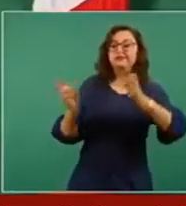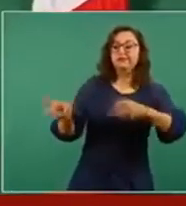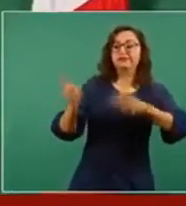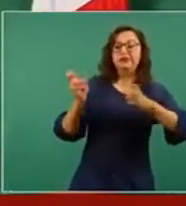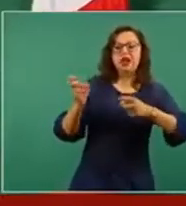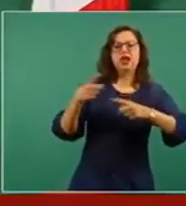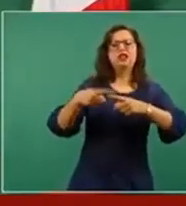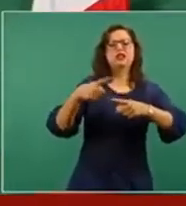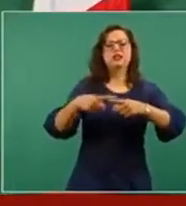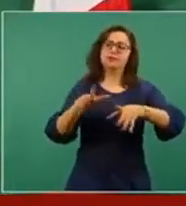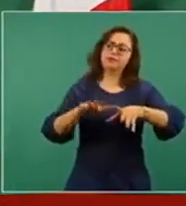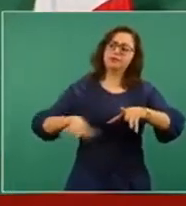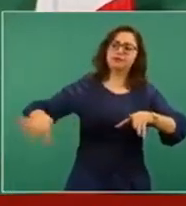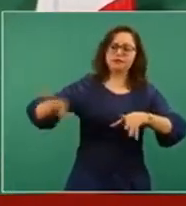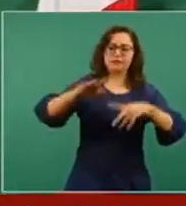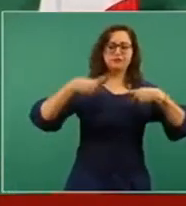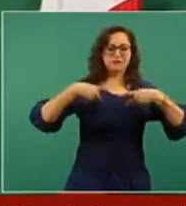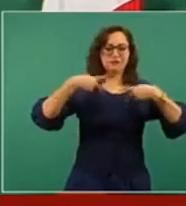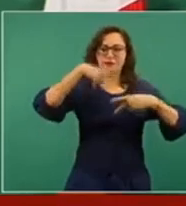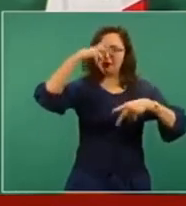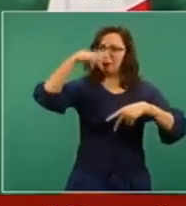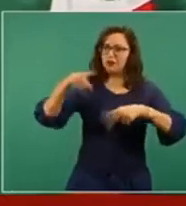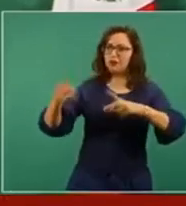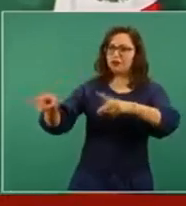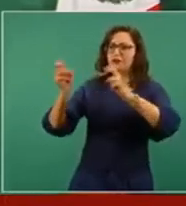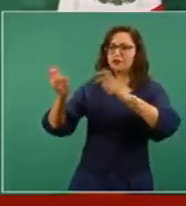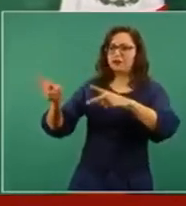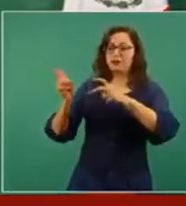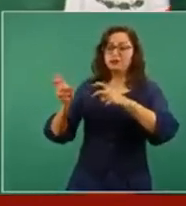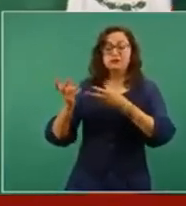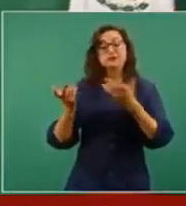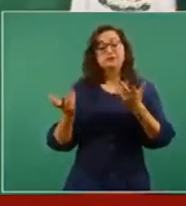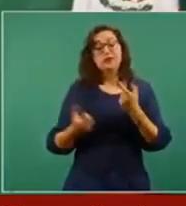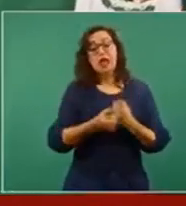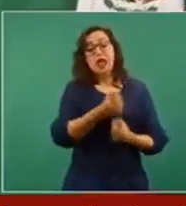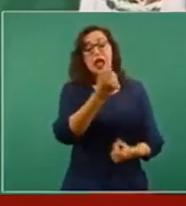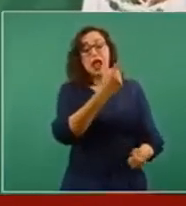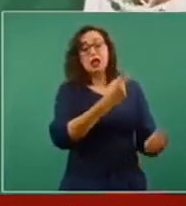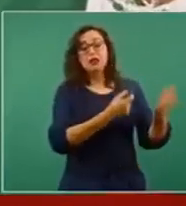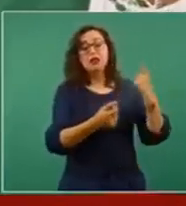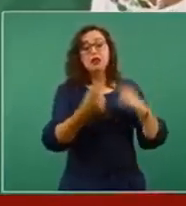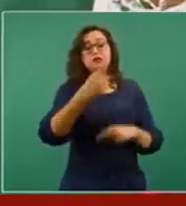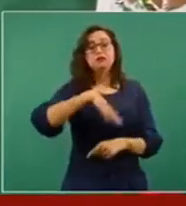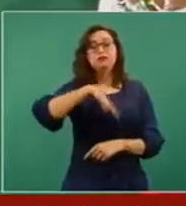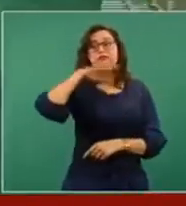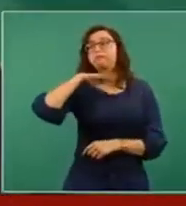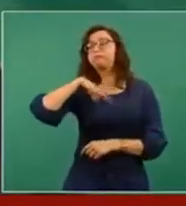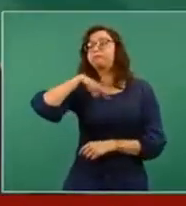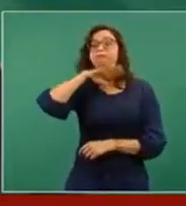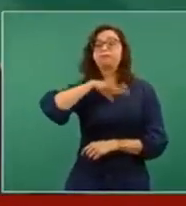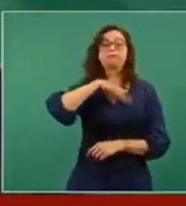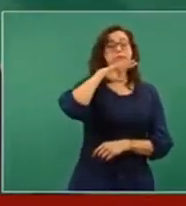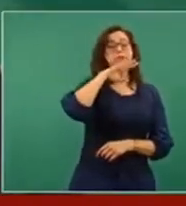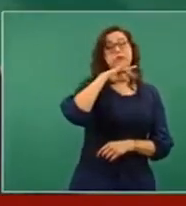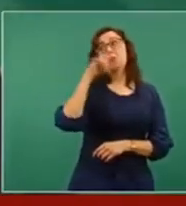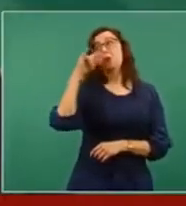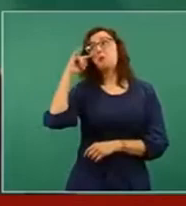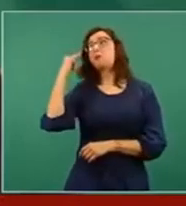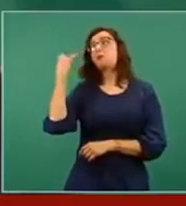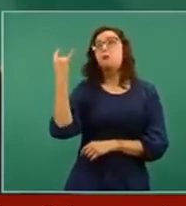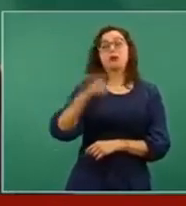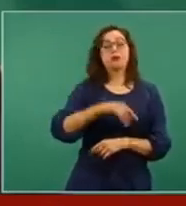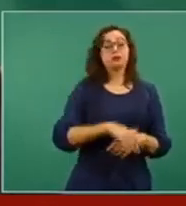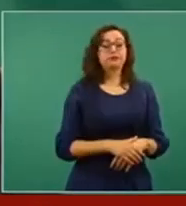nada más que hay algunos que todavía no se quieren dar cuenta, no hay que avisarles, hay que